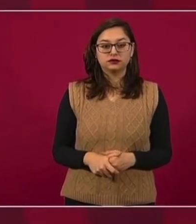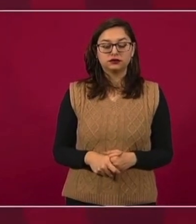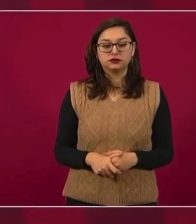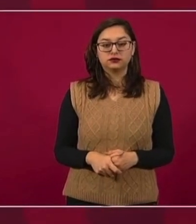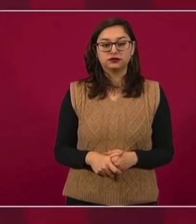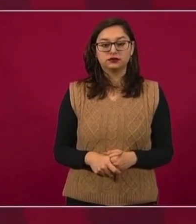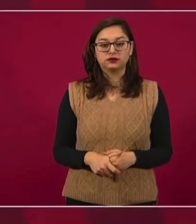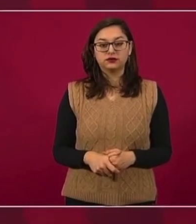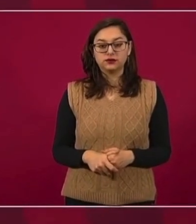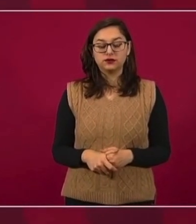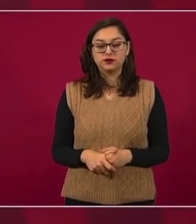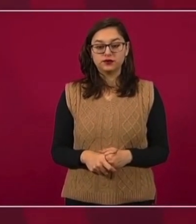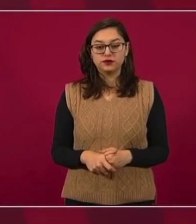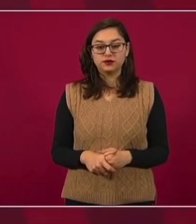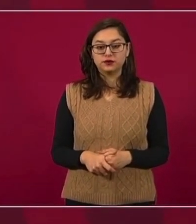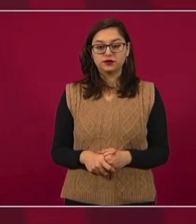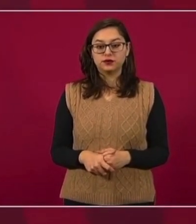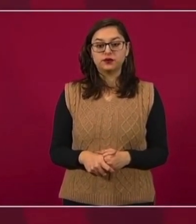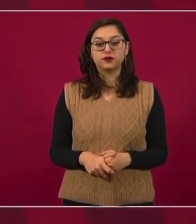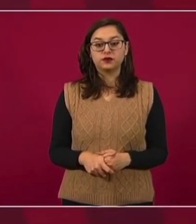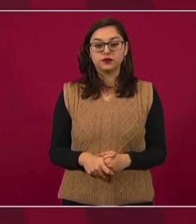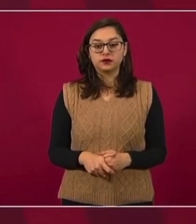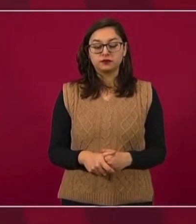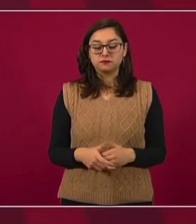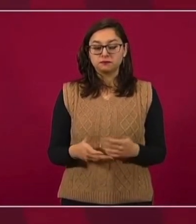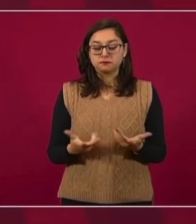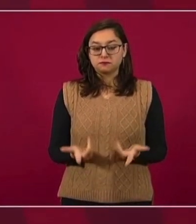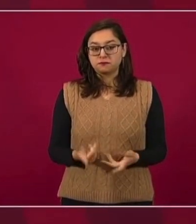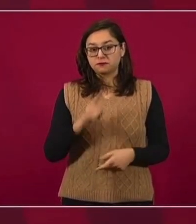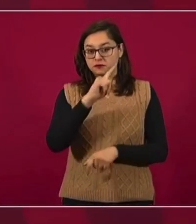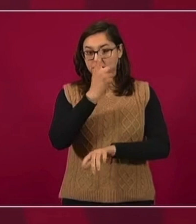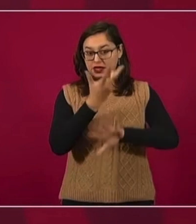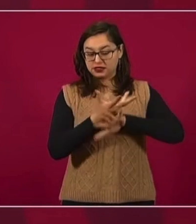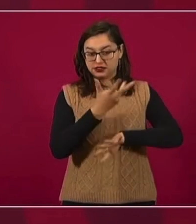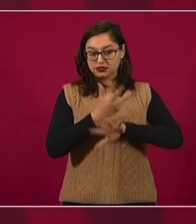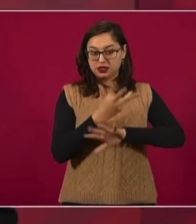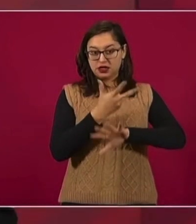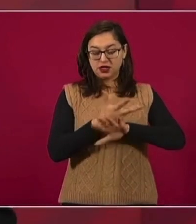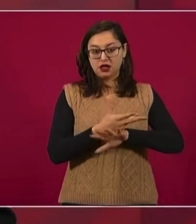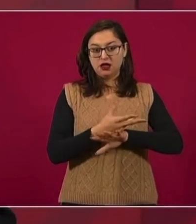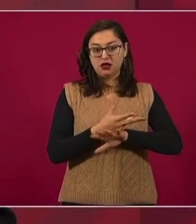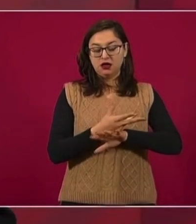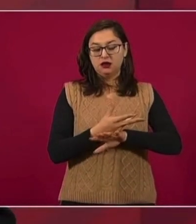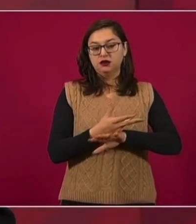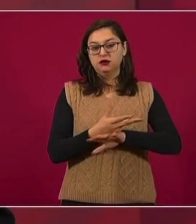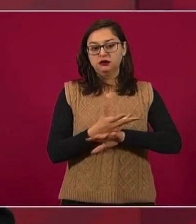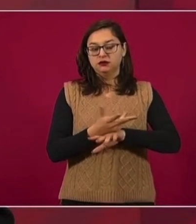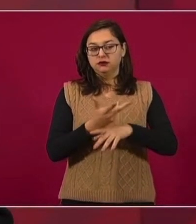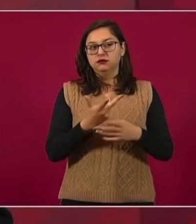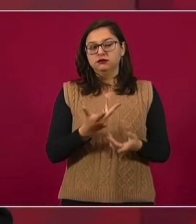la embajada de Estados Unidos en México